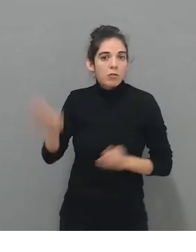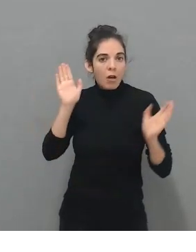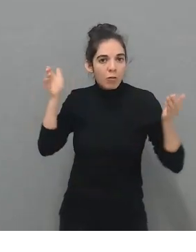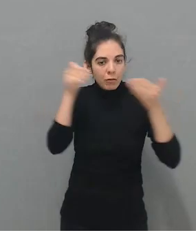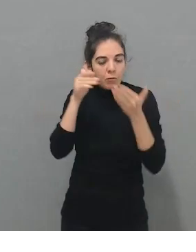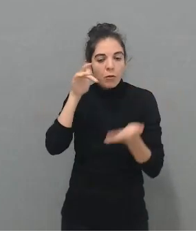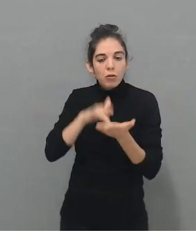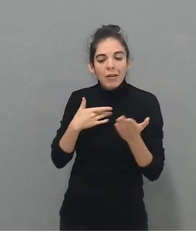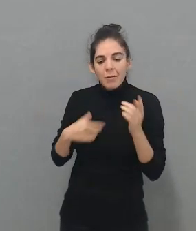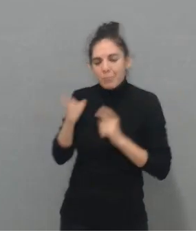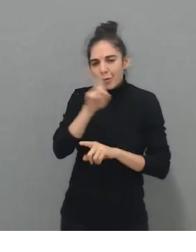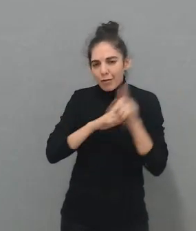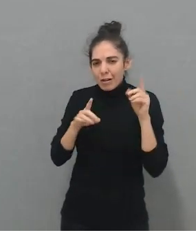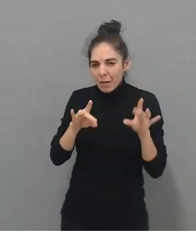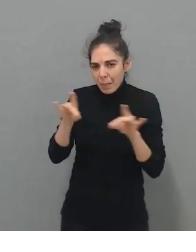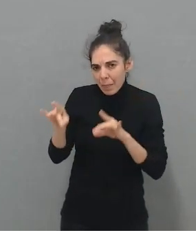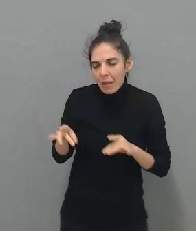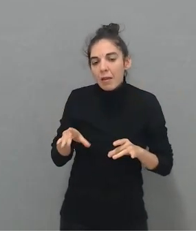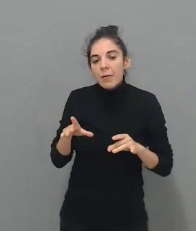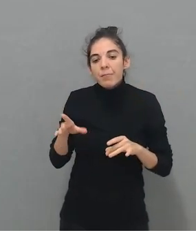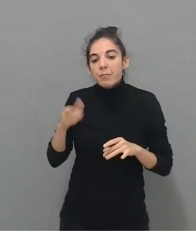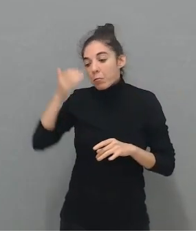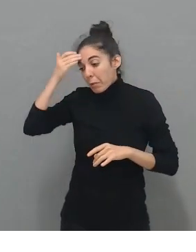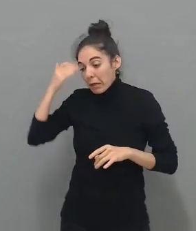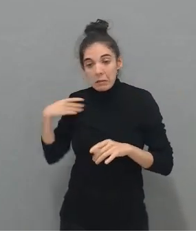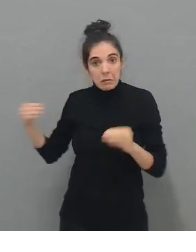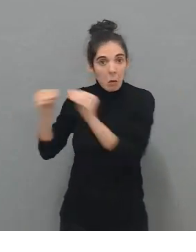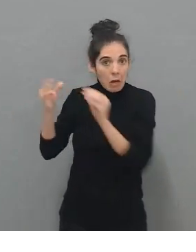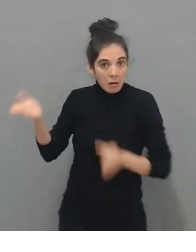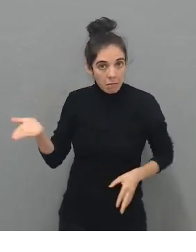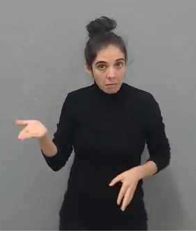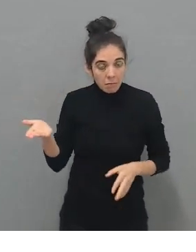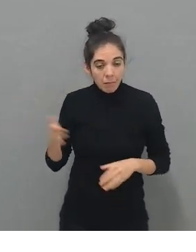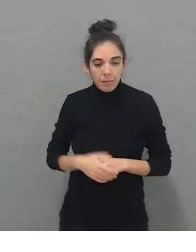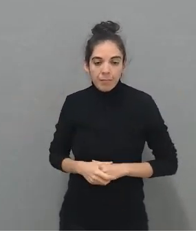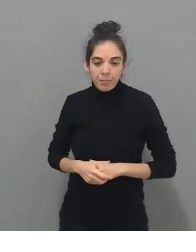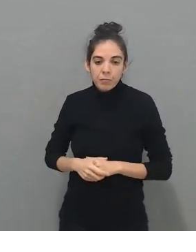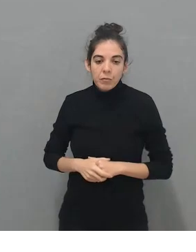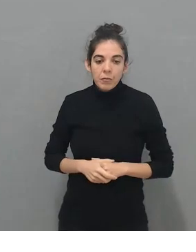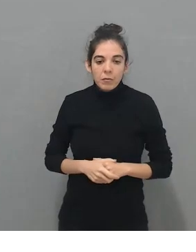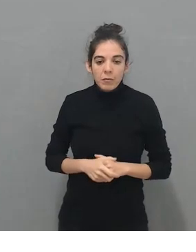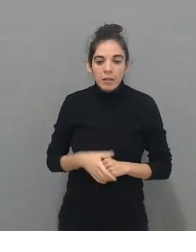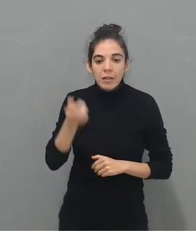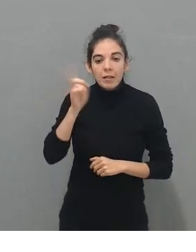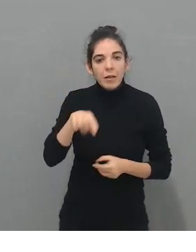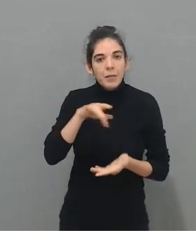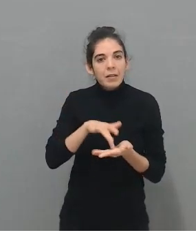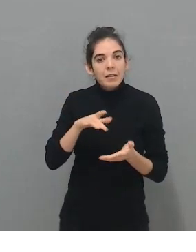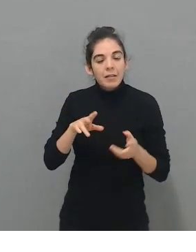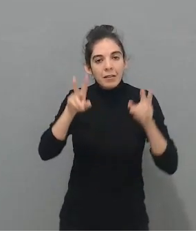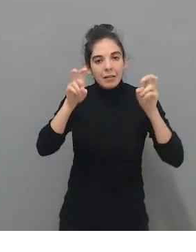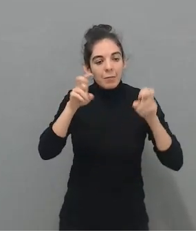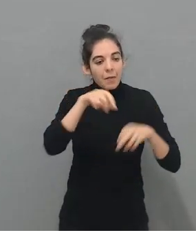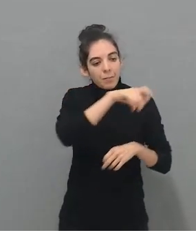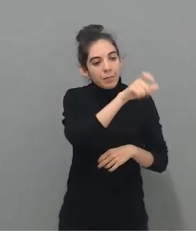y hay niños con parálisis cerebral que tienen esa misma dificultad. Y también la parte de la formación a los profesionales. Cada